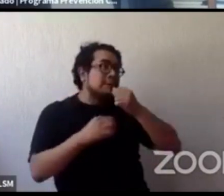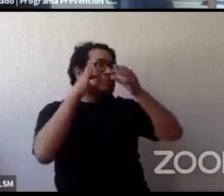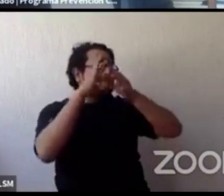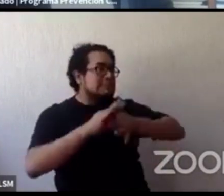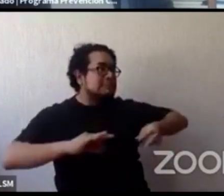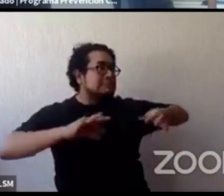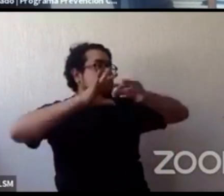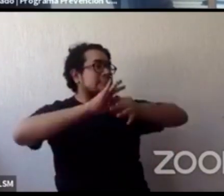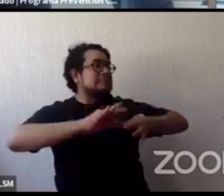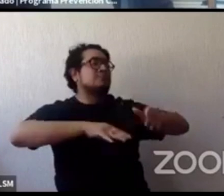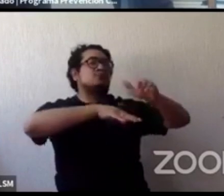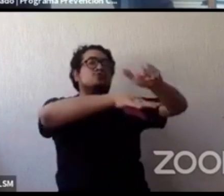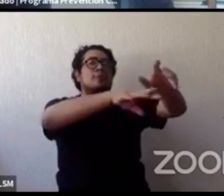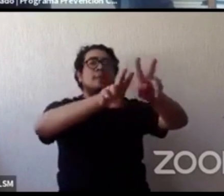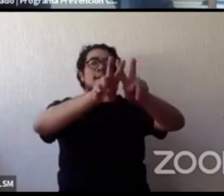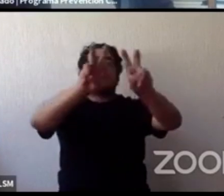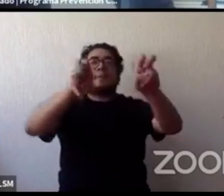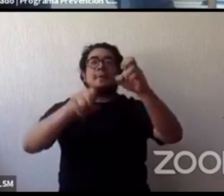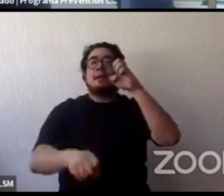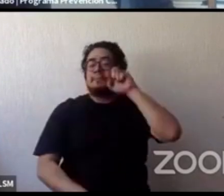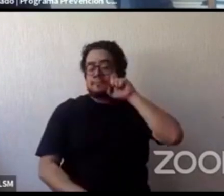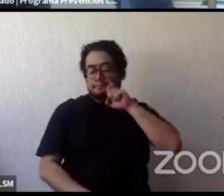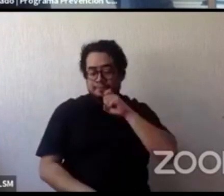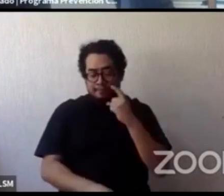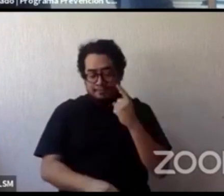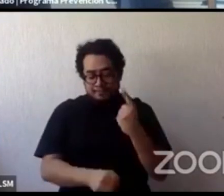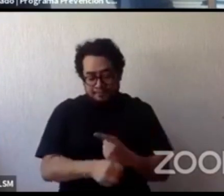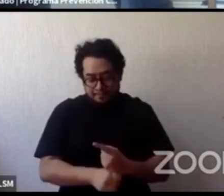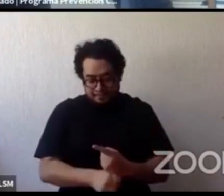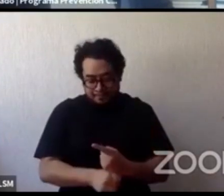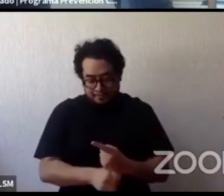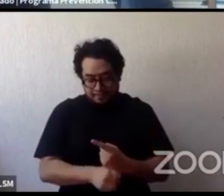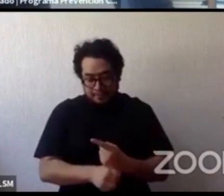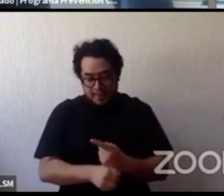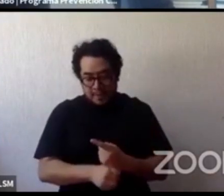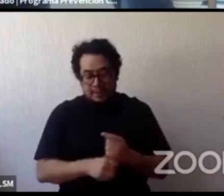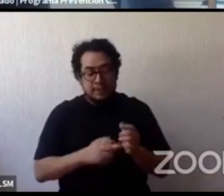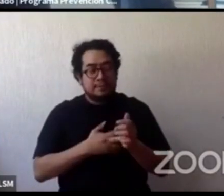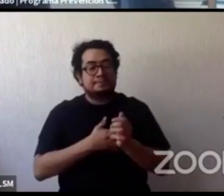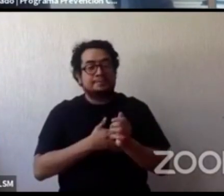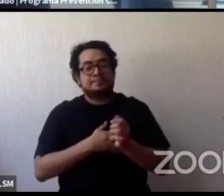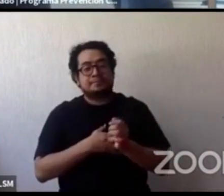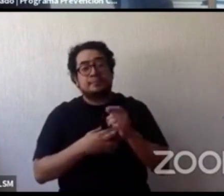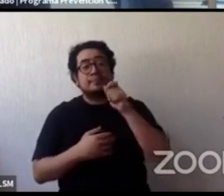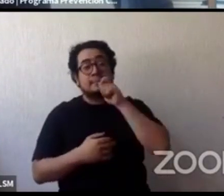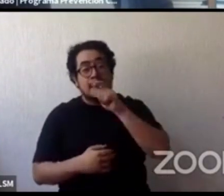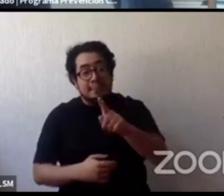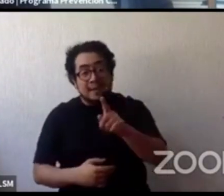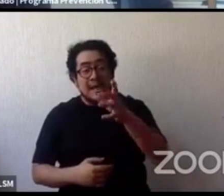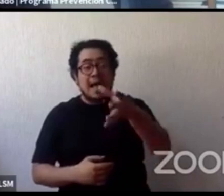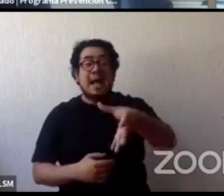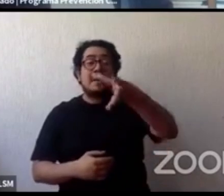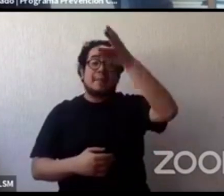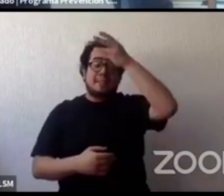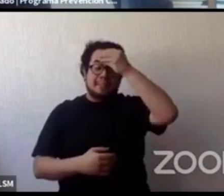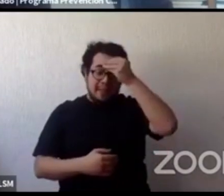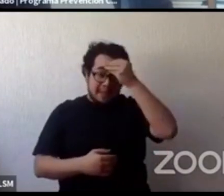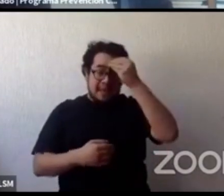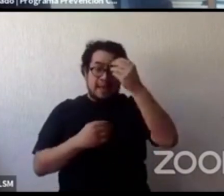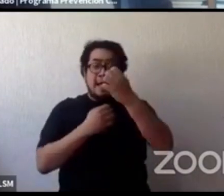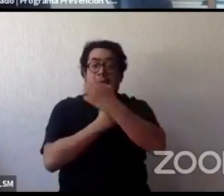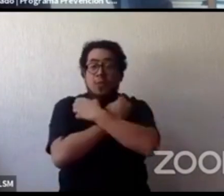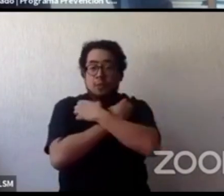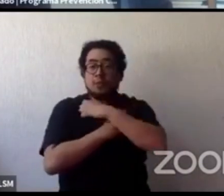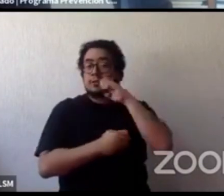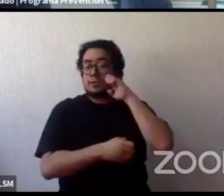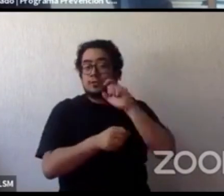sexualidad también que que se preparen y que se capaciten en educación sexual a docentes yo les quisiera decir que